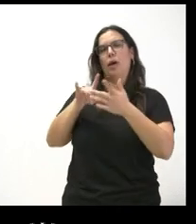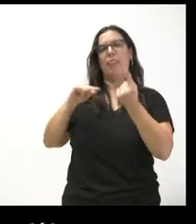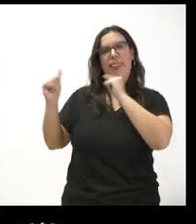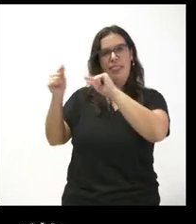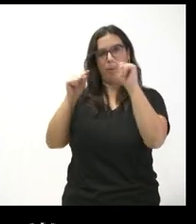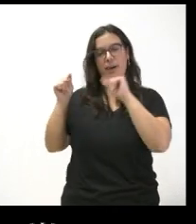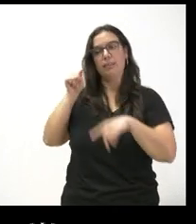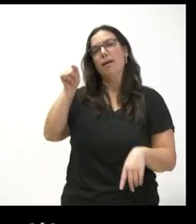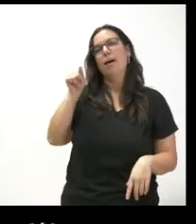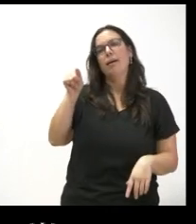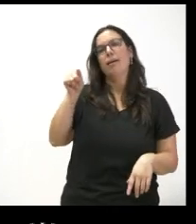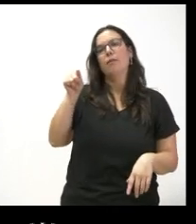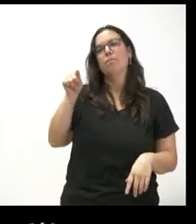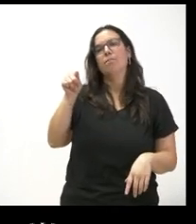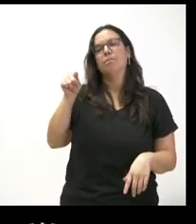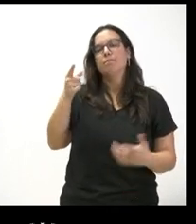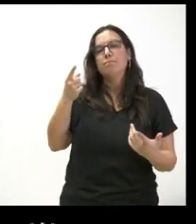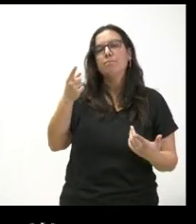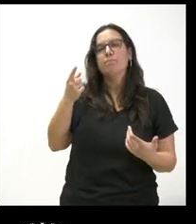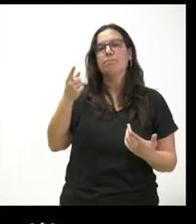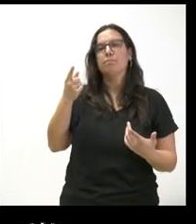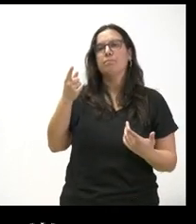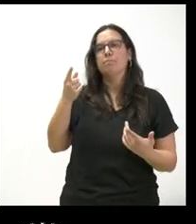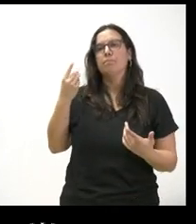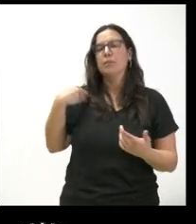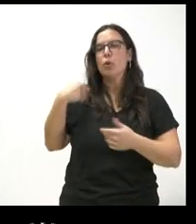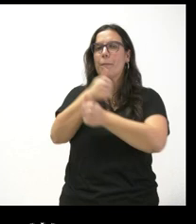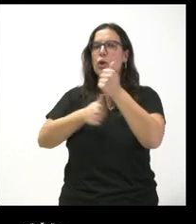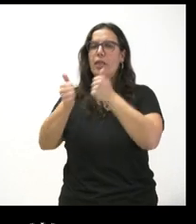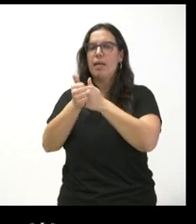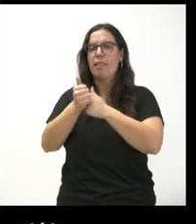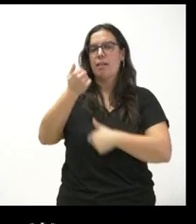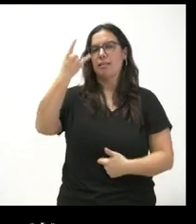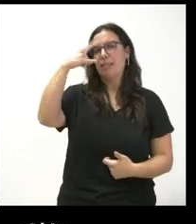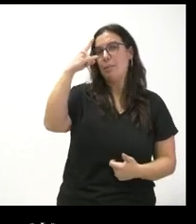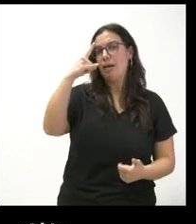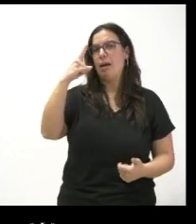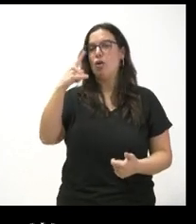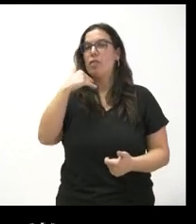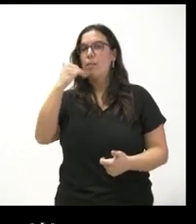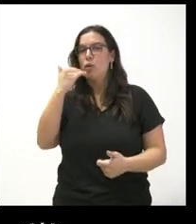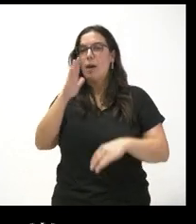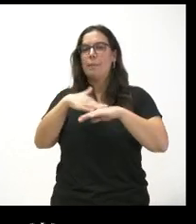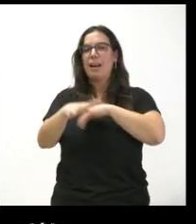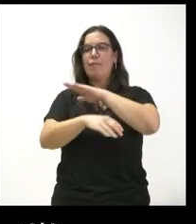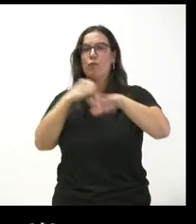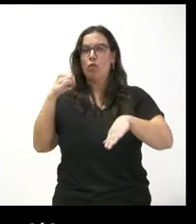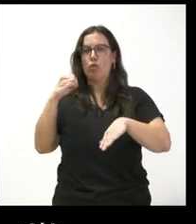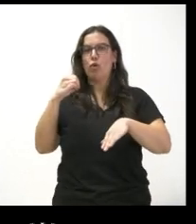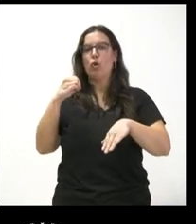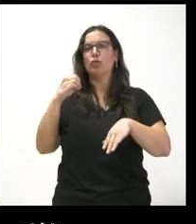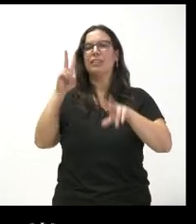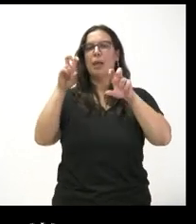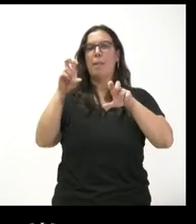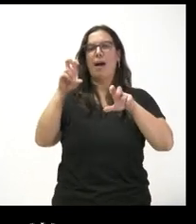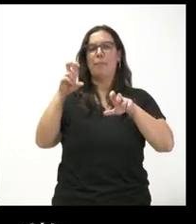en el que UPL pedía que se priorizara Zamora y Salamanca los fondos transfronterizos ya que eran las experiencias que tenían frontera y daban el